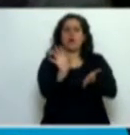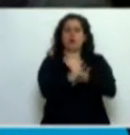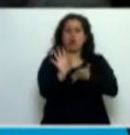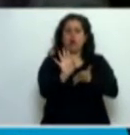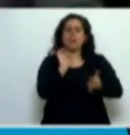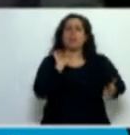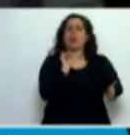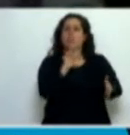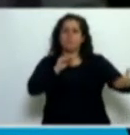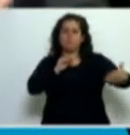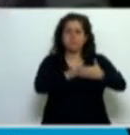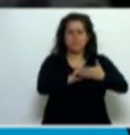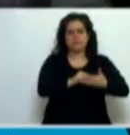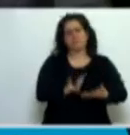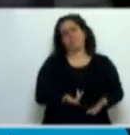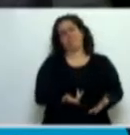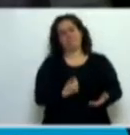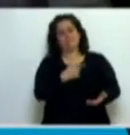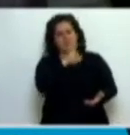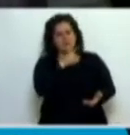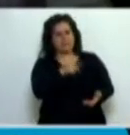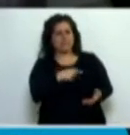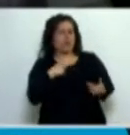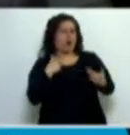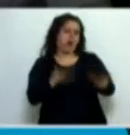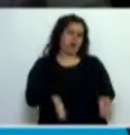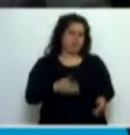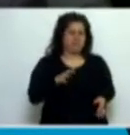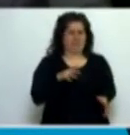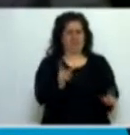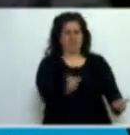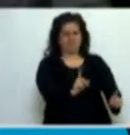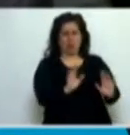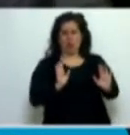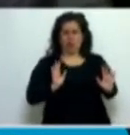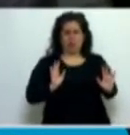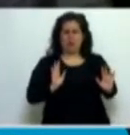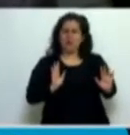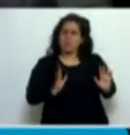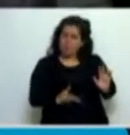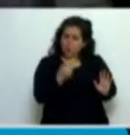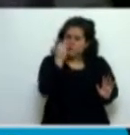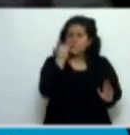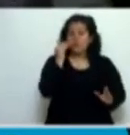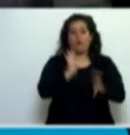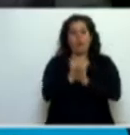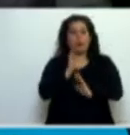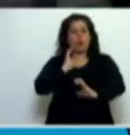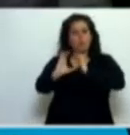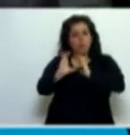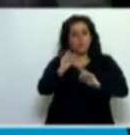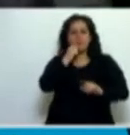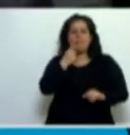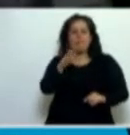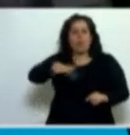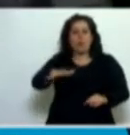nombre del deudor. Entonces nos parece que esas prácticas son abusivas y también a veces las comunicaciones se realizan en lugares de